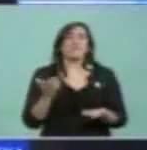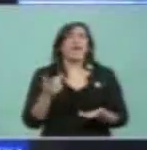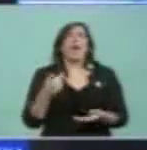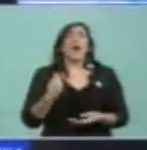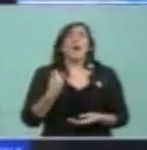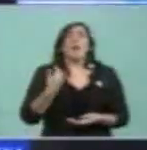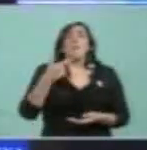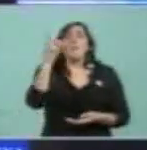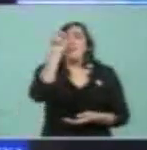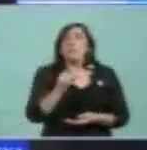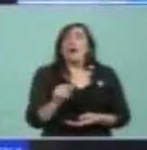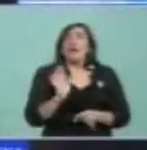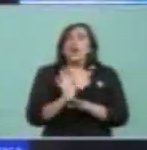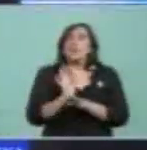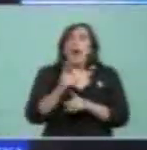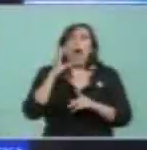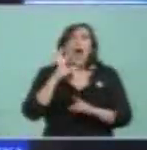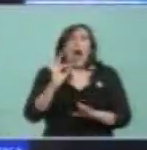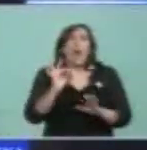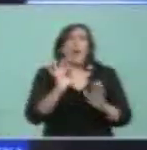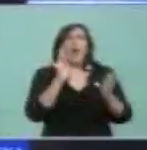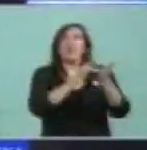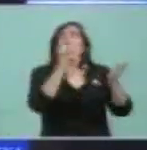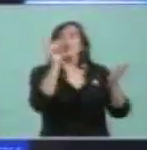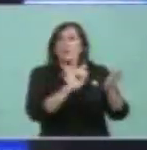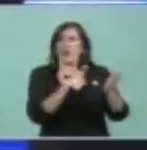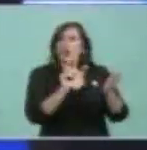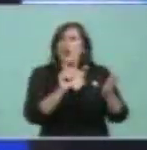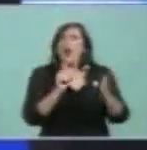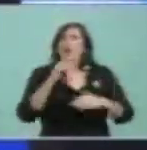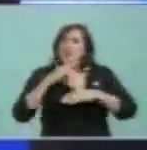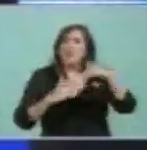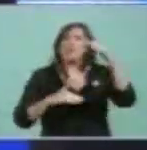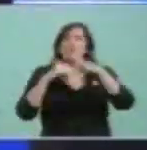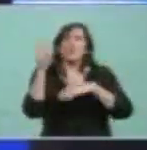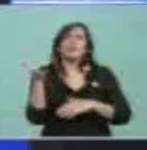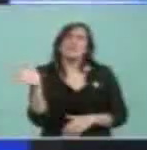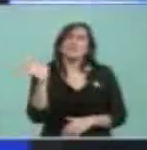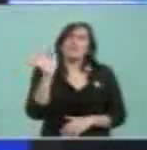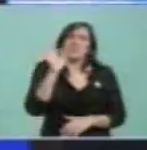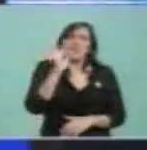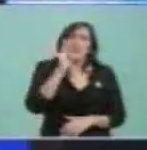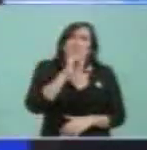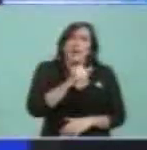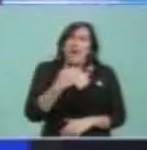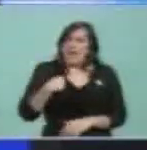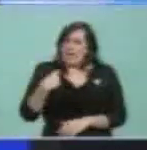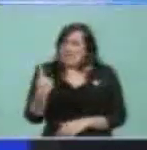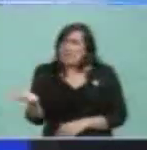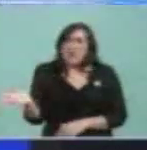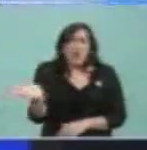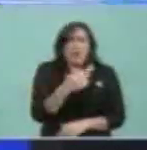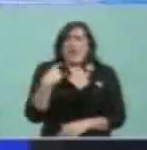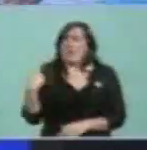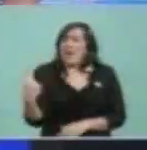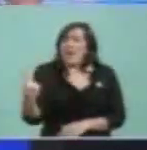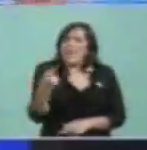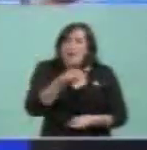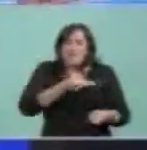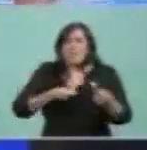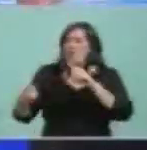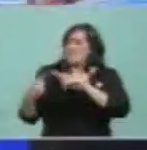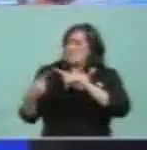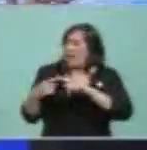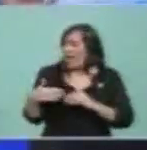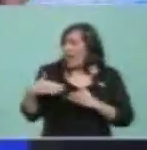no es una entelequia, la patria es una construcción cotidiana de todos y cada uno de nosotros interactuando con el